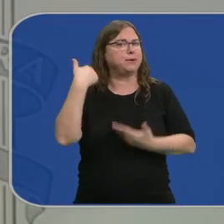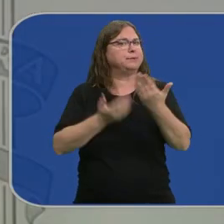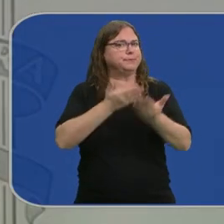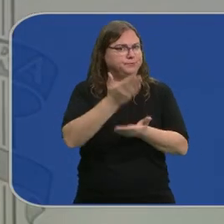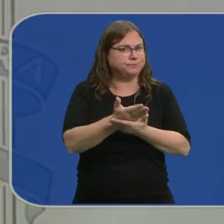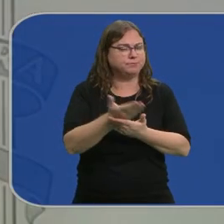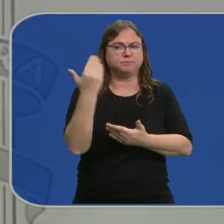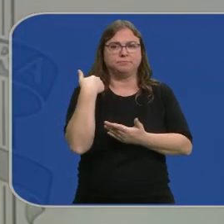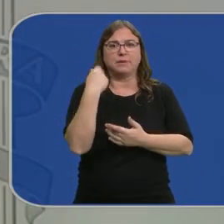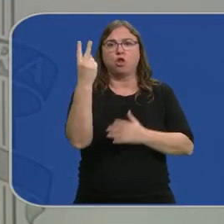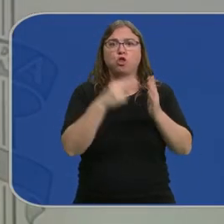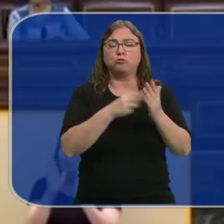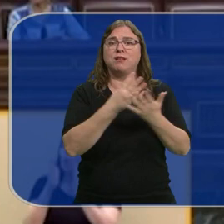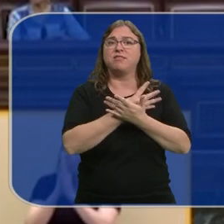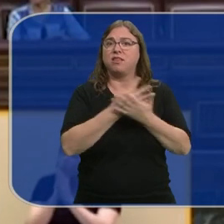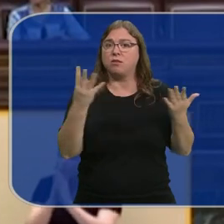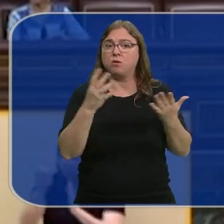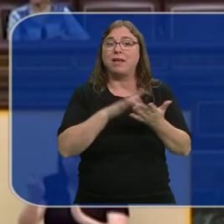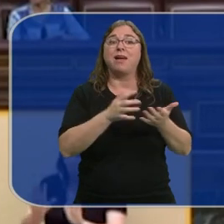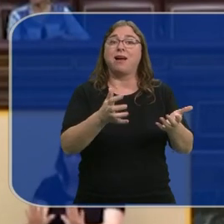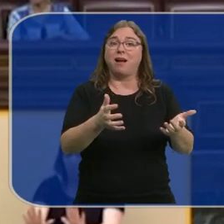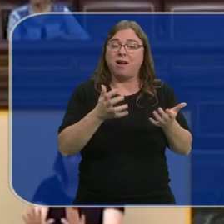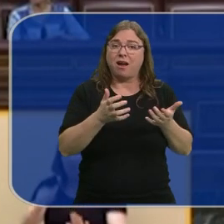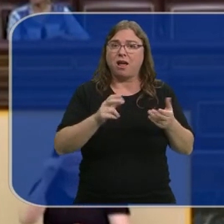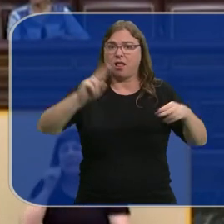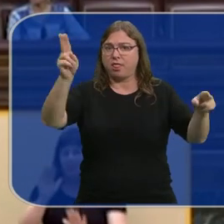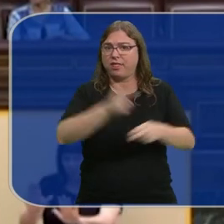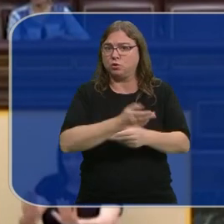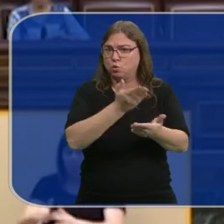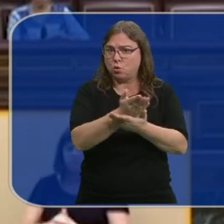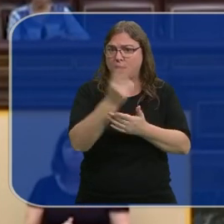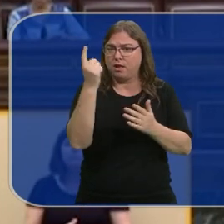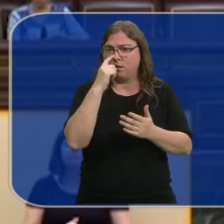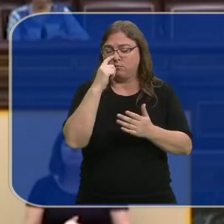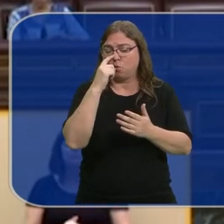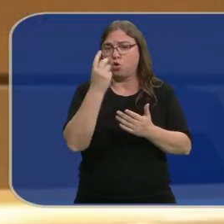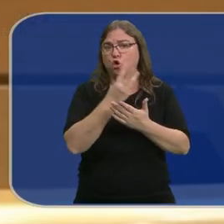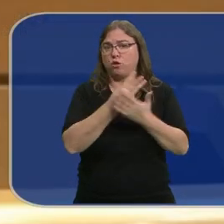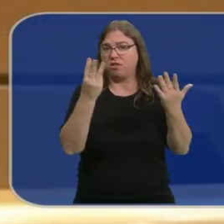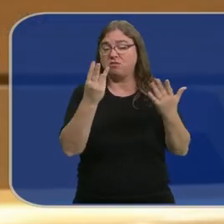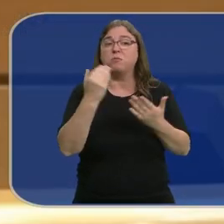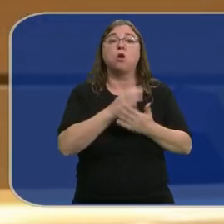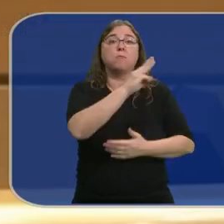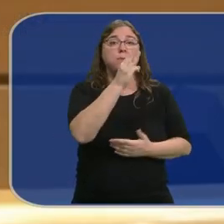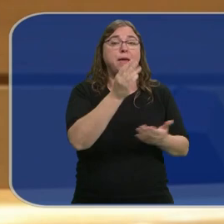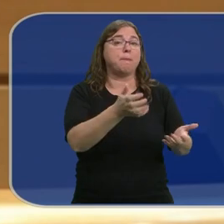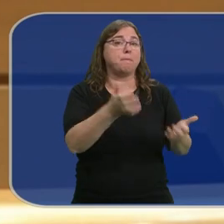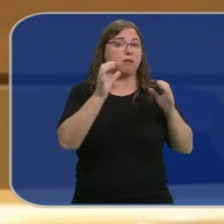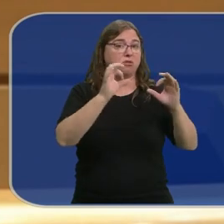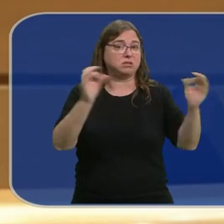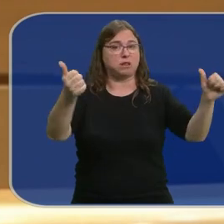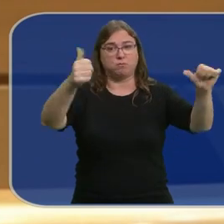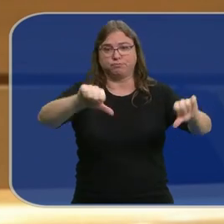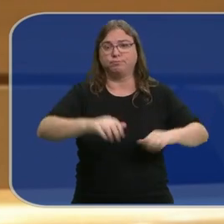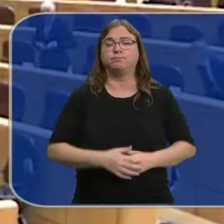su convocatoria para principios de 2019, después de ganar la moción de censura en junio del 18. Pero el Partido Popular, con mayoría en la Cámara,